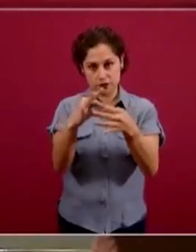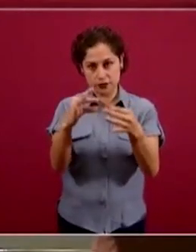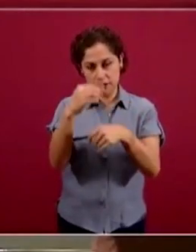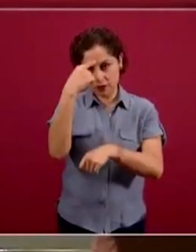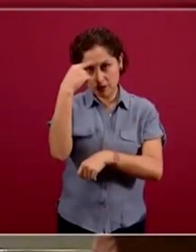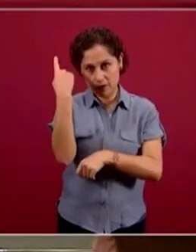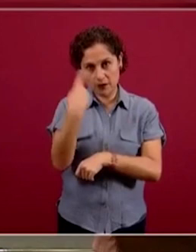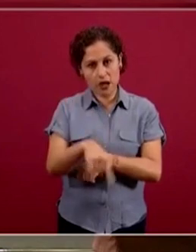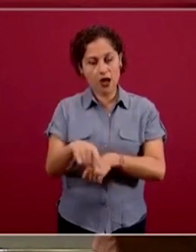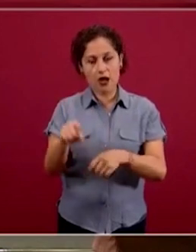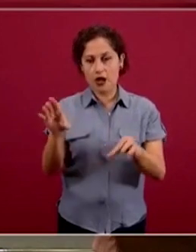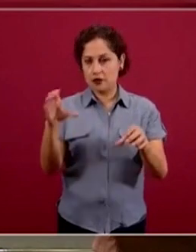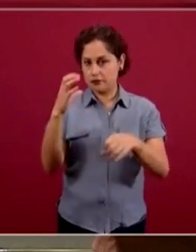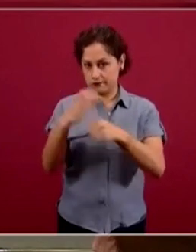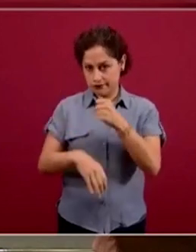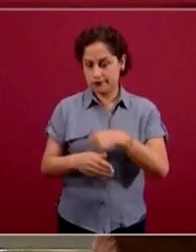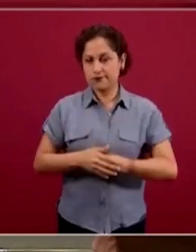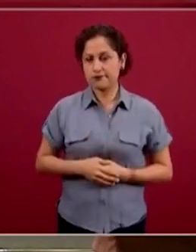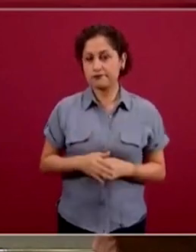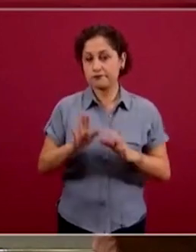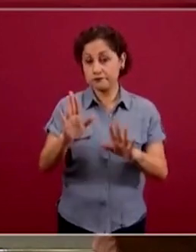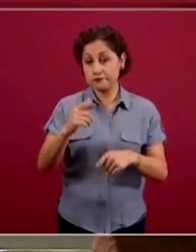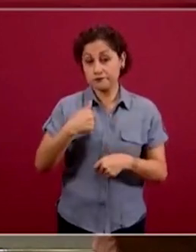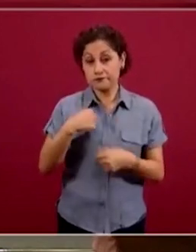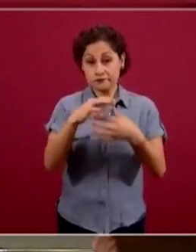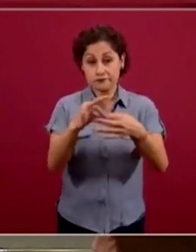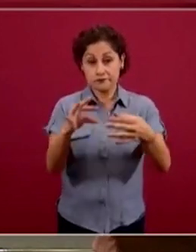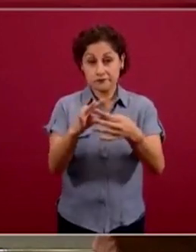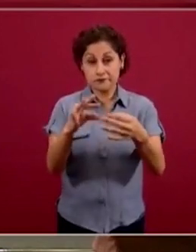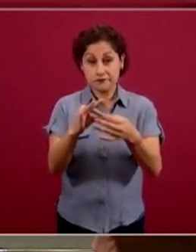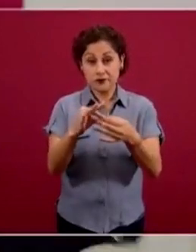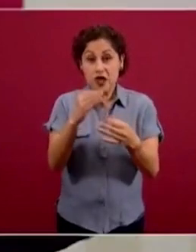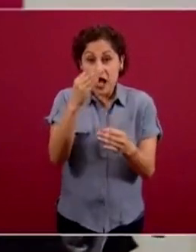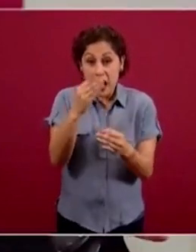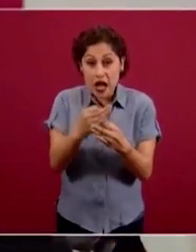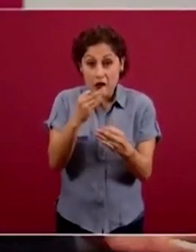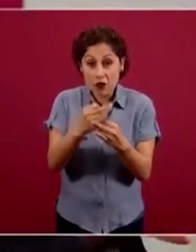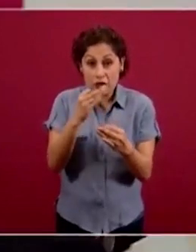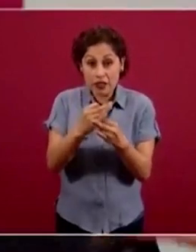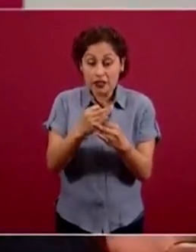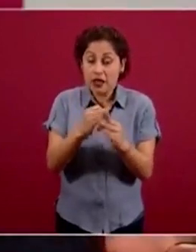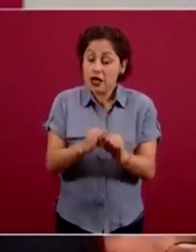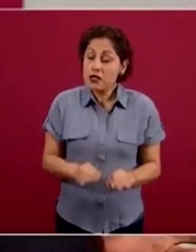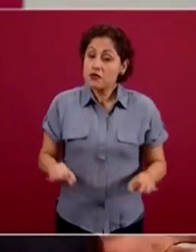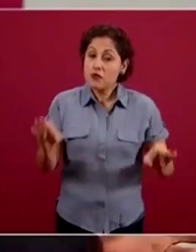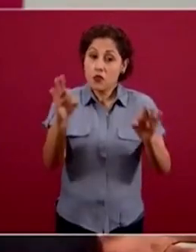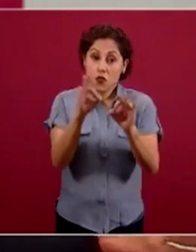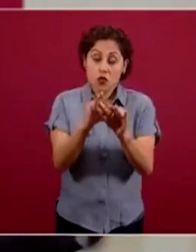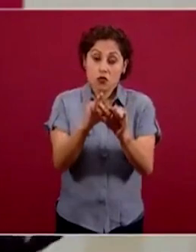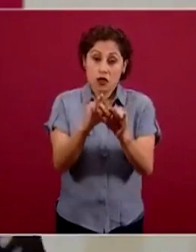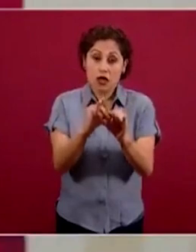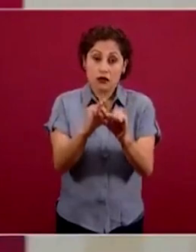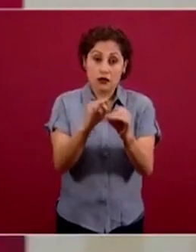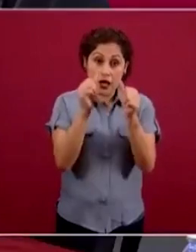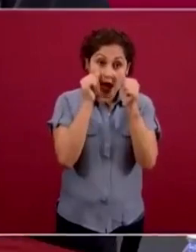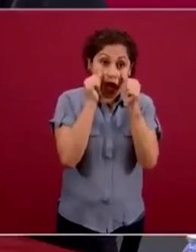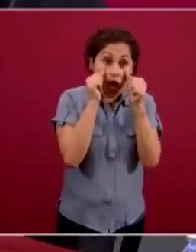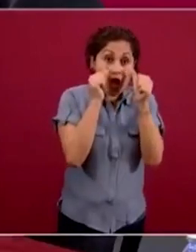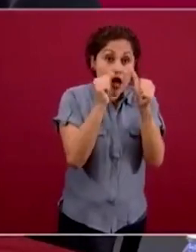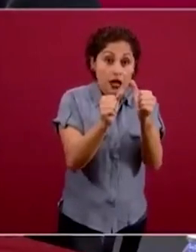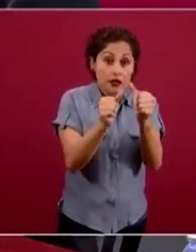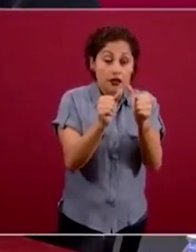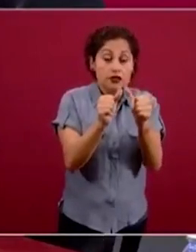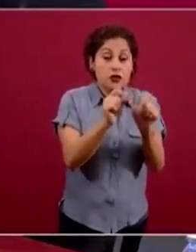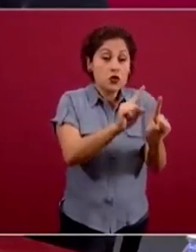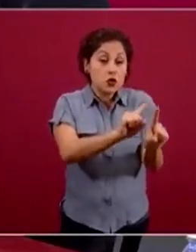guía la tenemos que enfrentar con todo realismo los escenarios de lo que se puede ocurrir. Tenemos que estar preparados